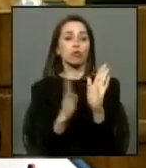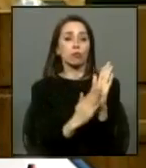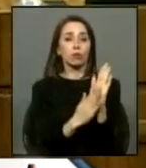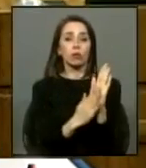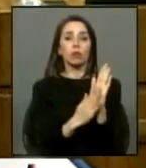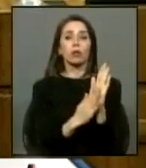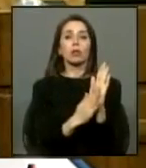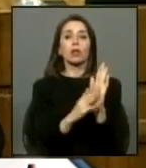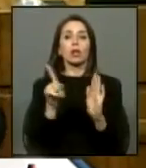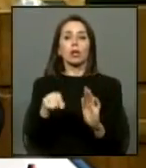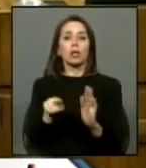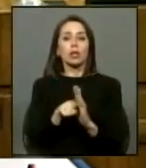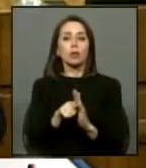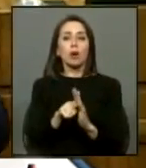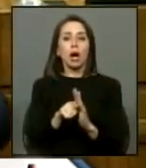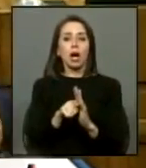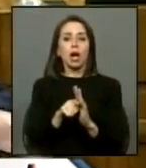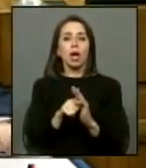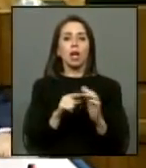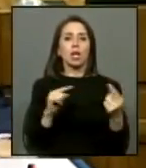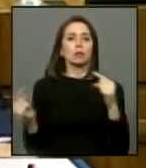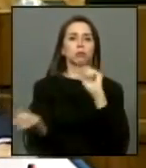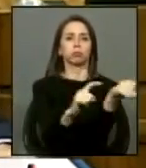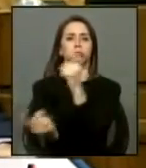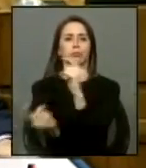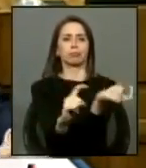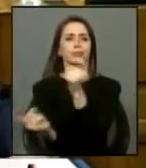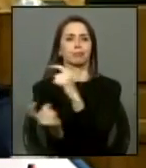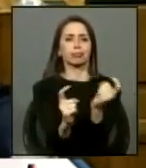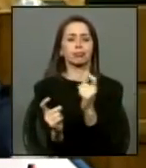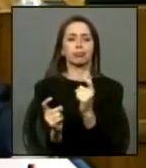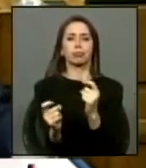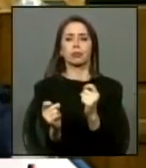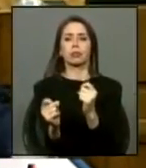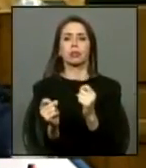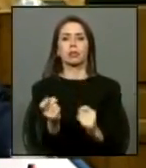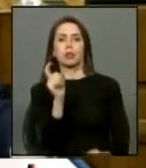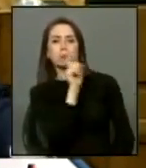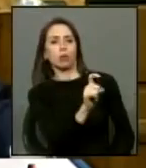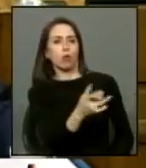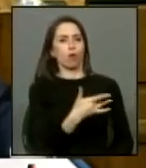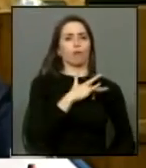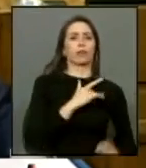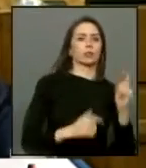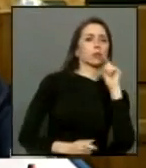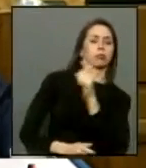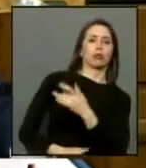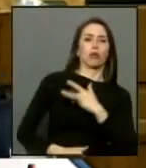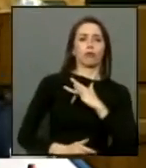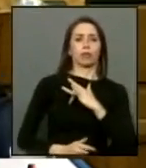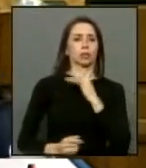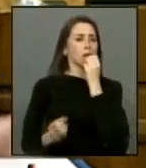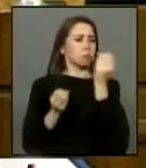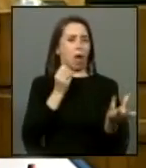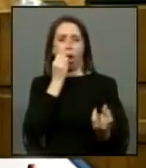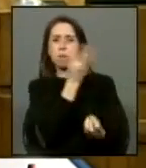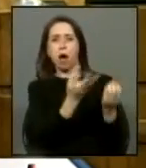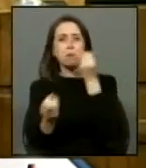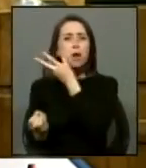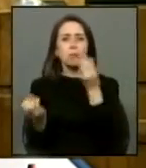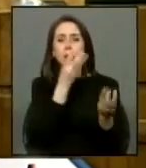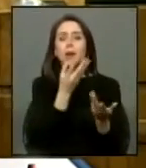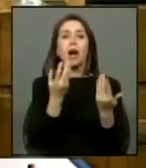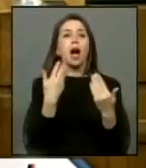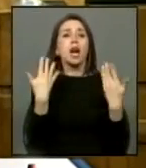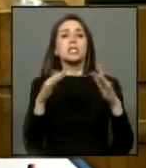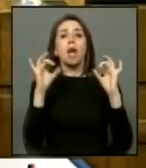pongamos ñatos aunque nos discrepemos unos a otros aunque nos ofendamos nos digamos cosas brutales entre nosotros lo que pasó